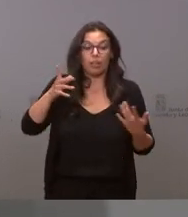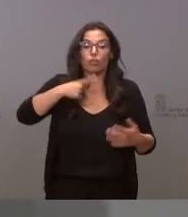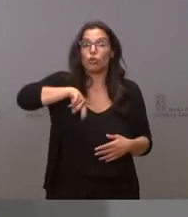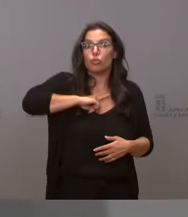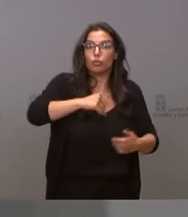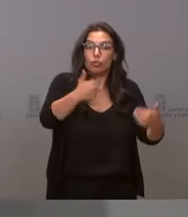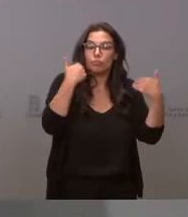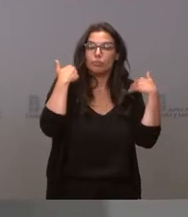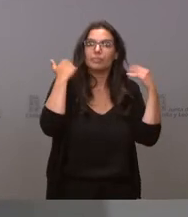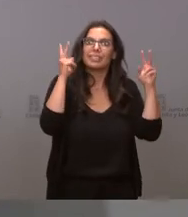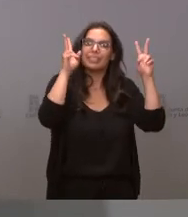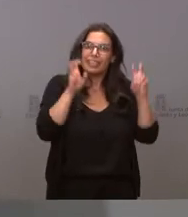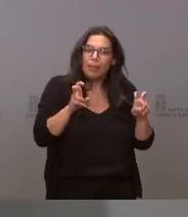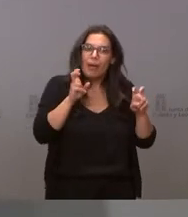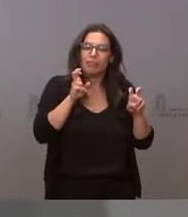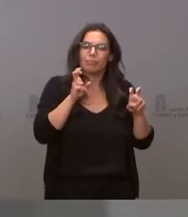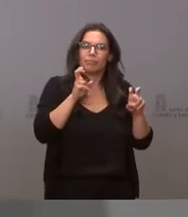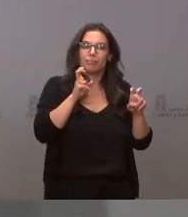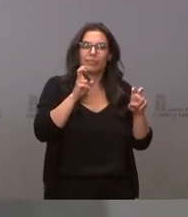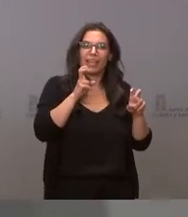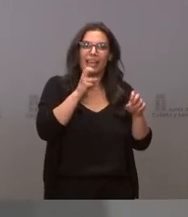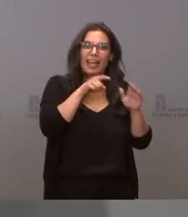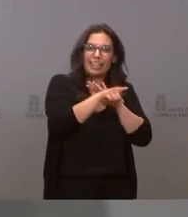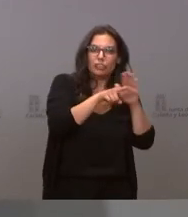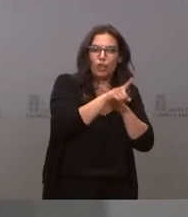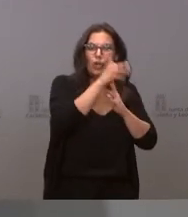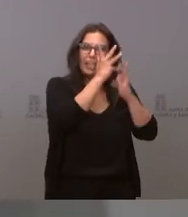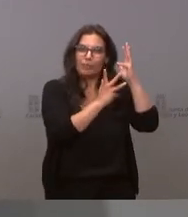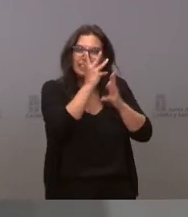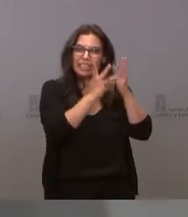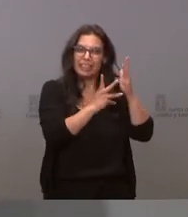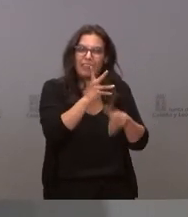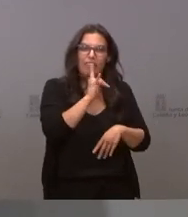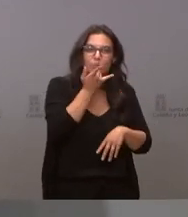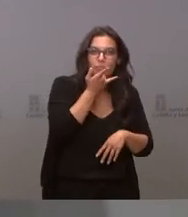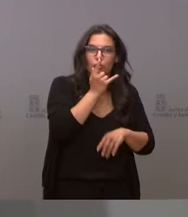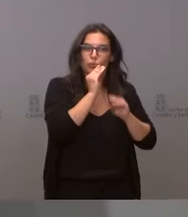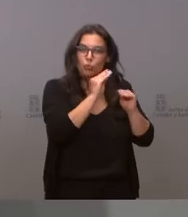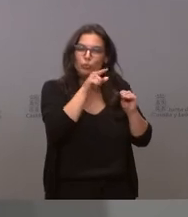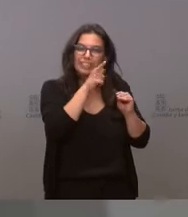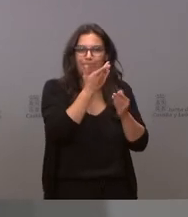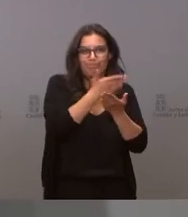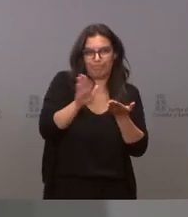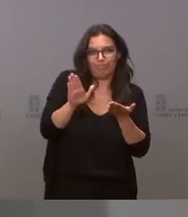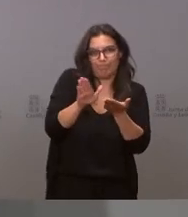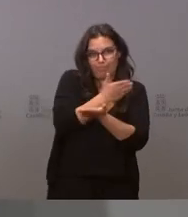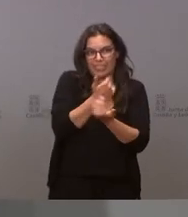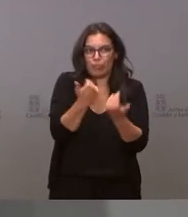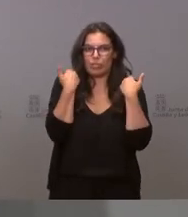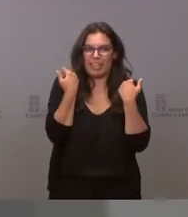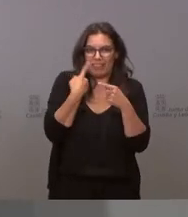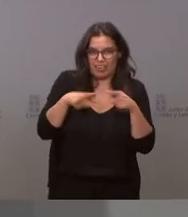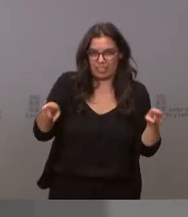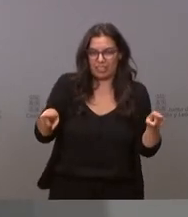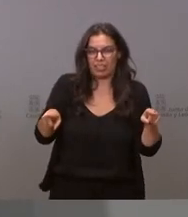las responsabilidades disciplinarias y administrativas que entendamos haya que haya que tomar